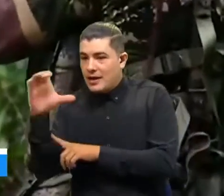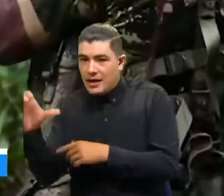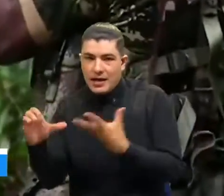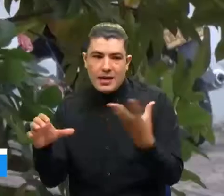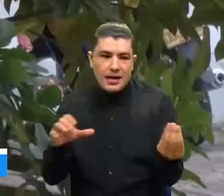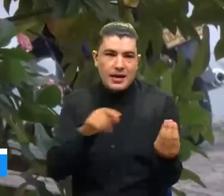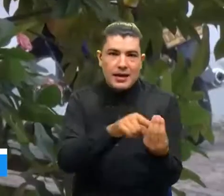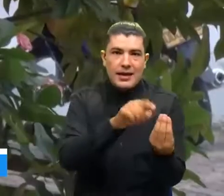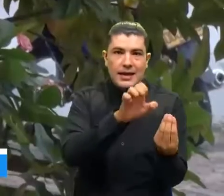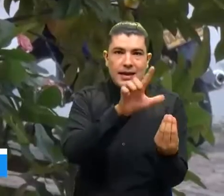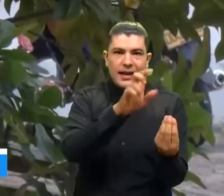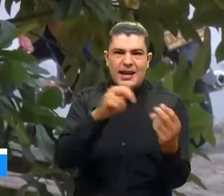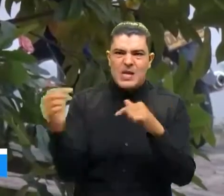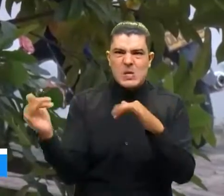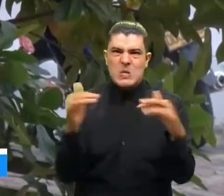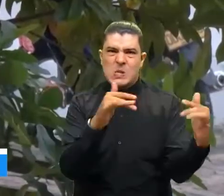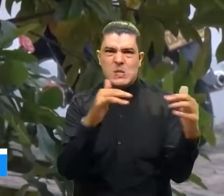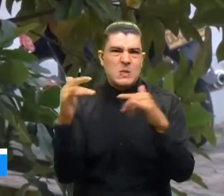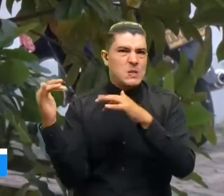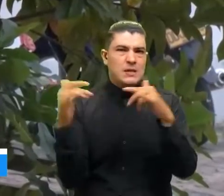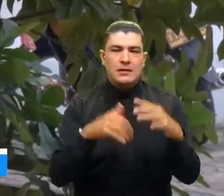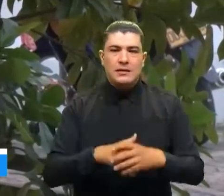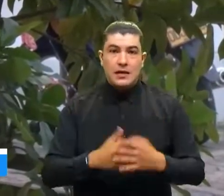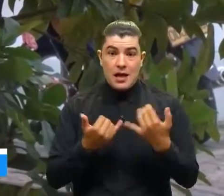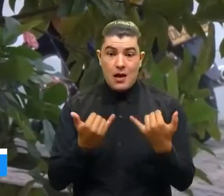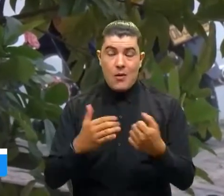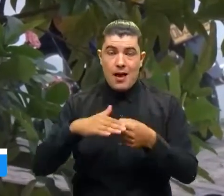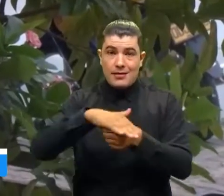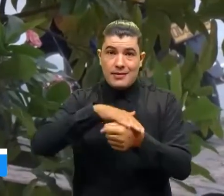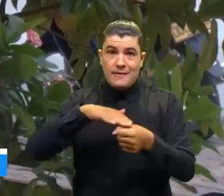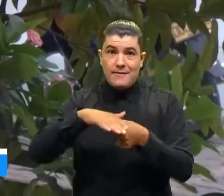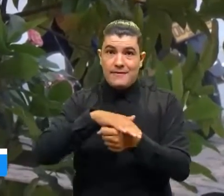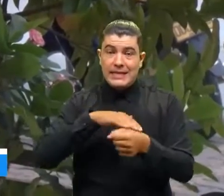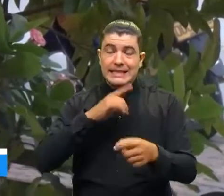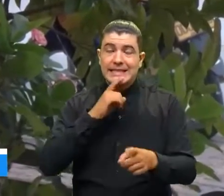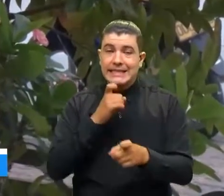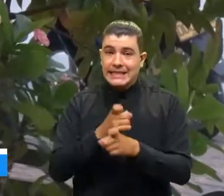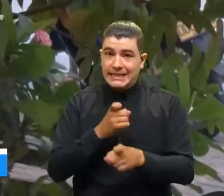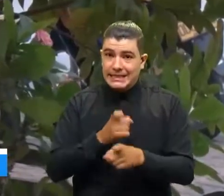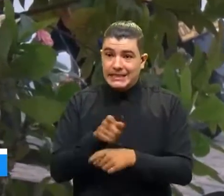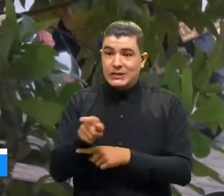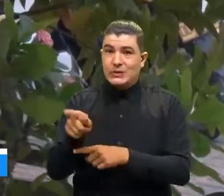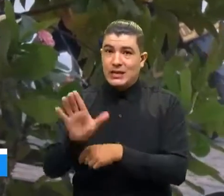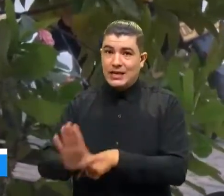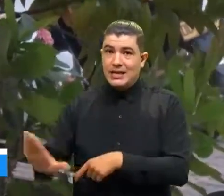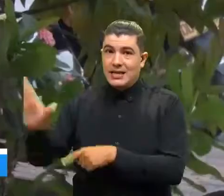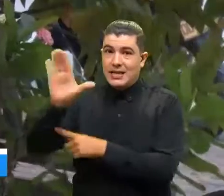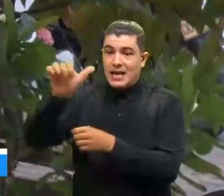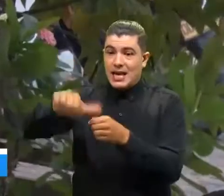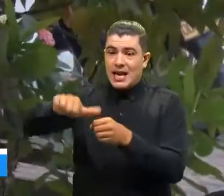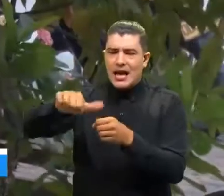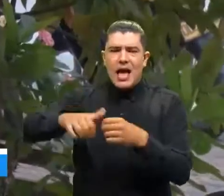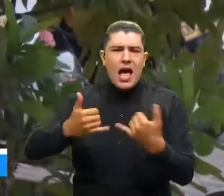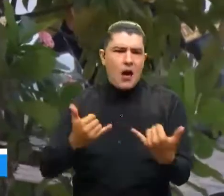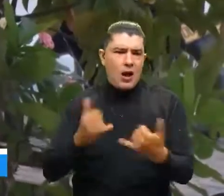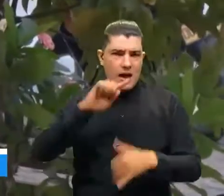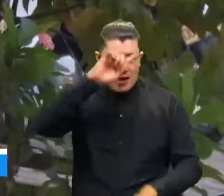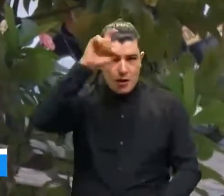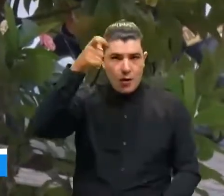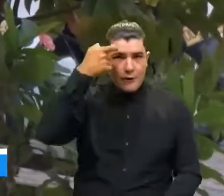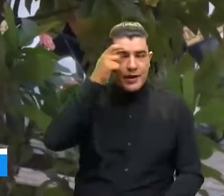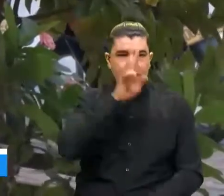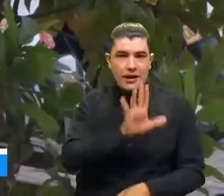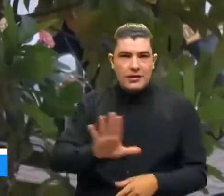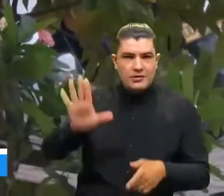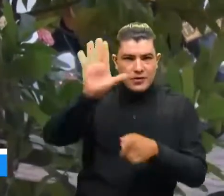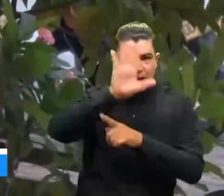y el ELN. Y es que en medio de la difícil situación que vive el departamento de Arauca, el gobierno nacional sigue poniendo la lupa